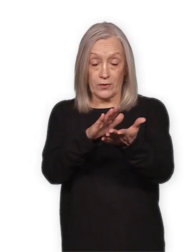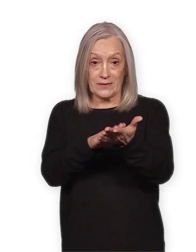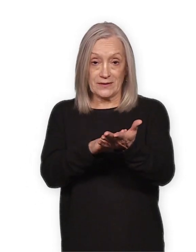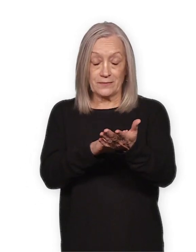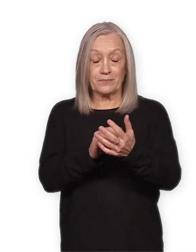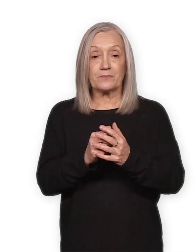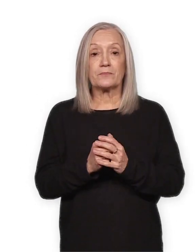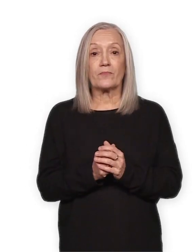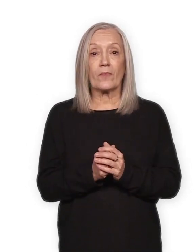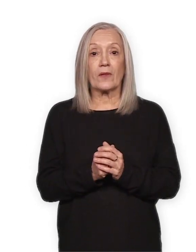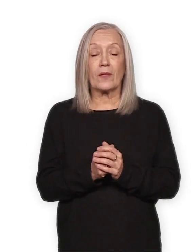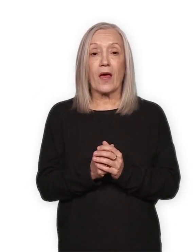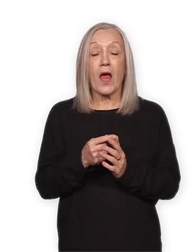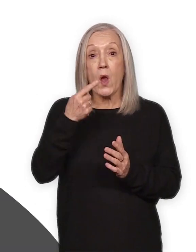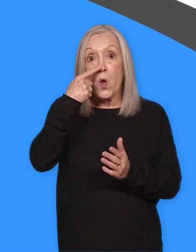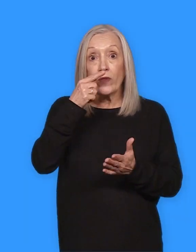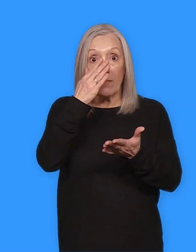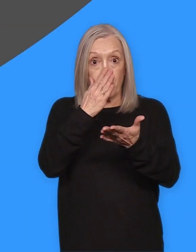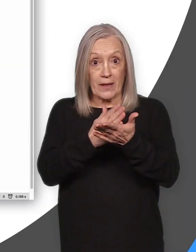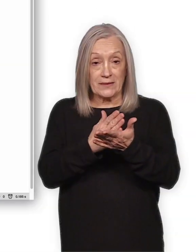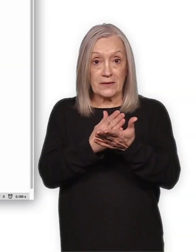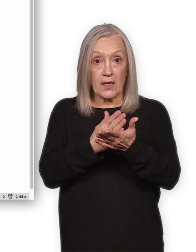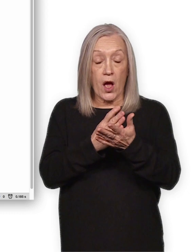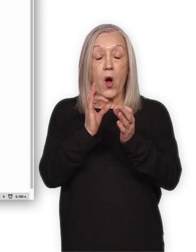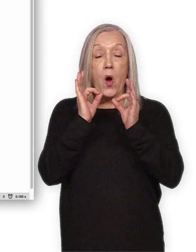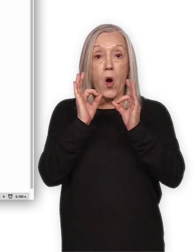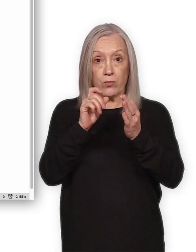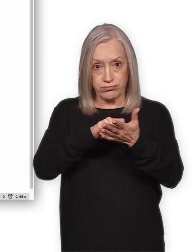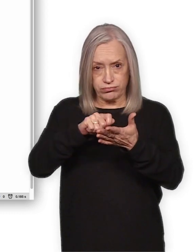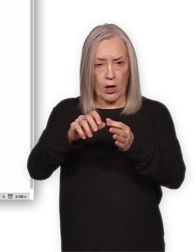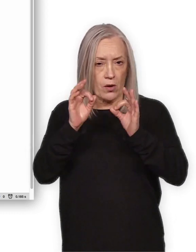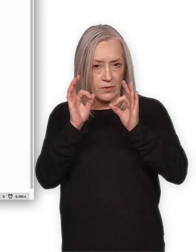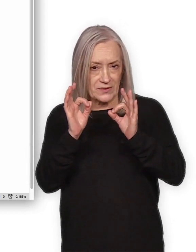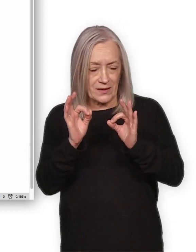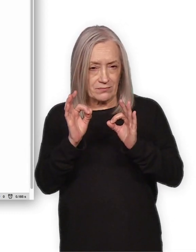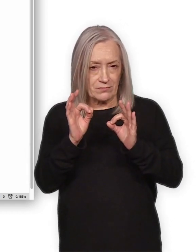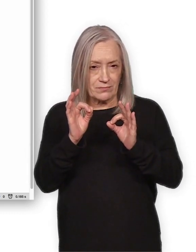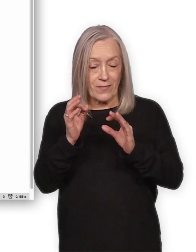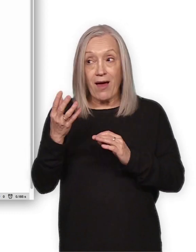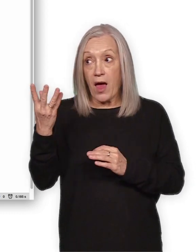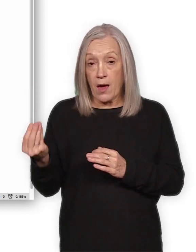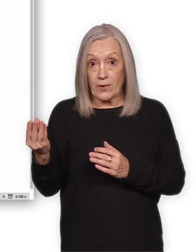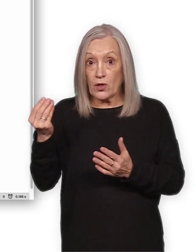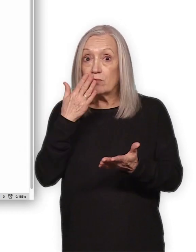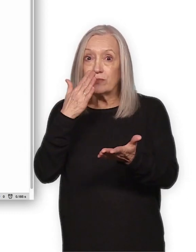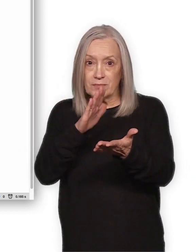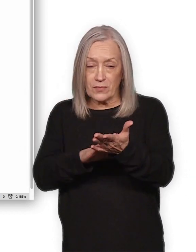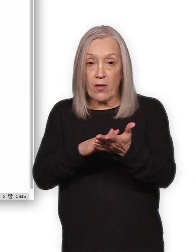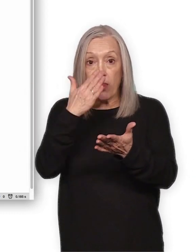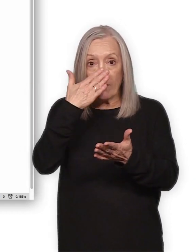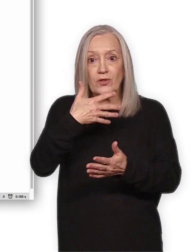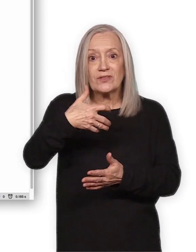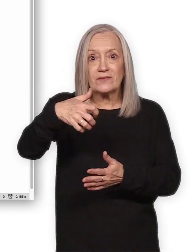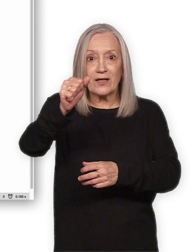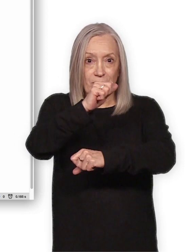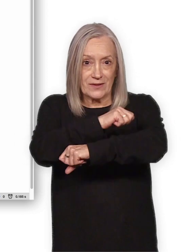Impresión del comprobante El paso final para completar tu preinscripción consiste en la impresión